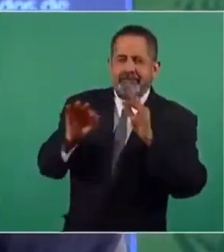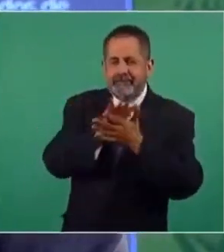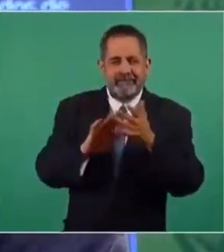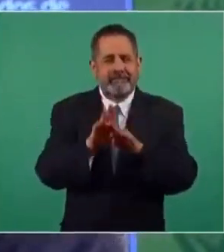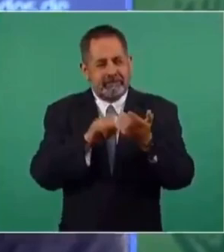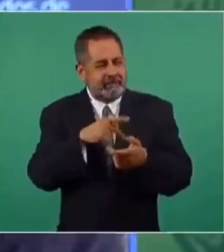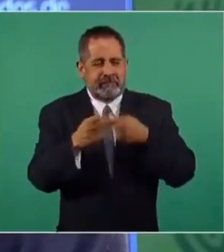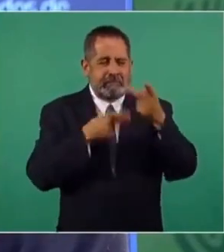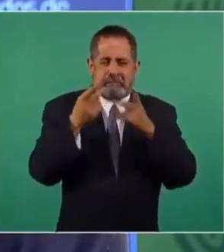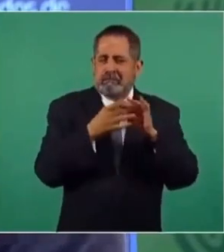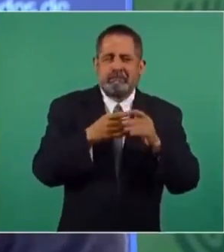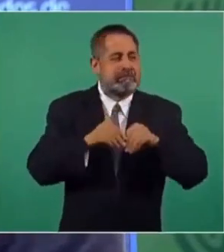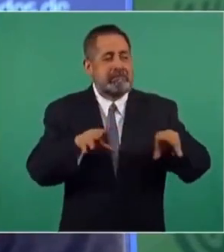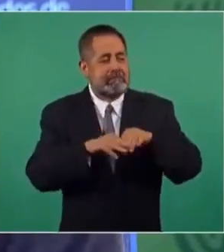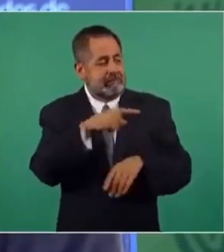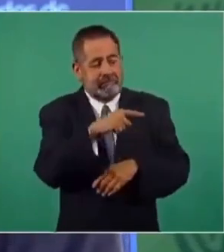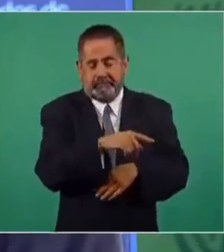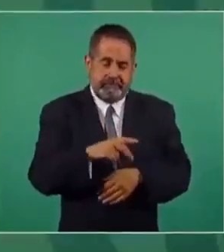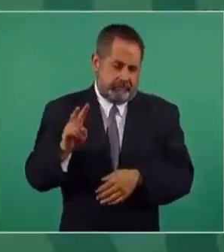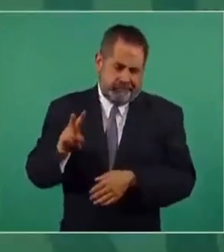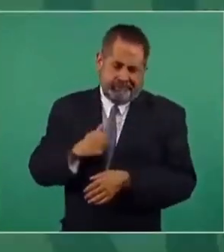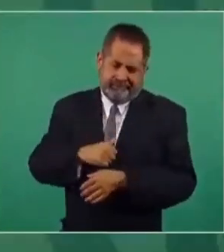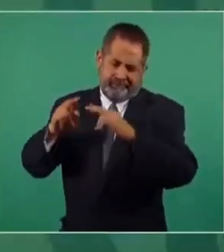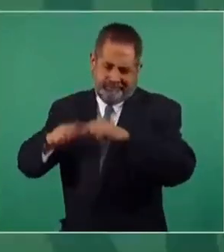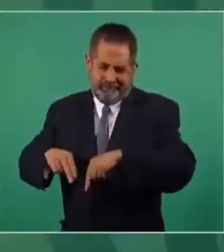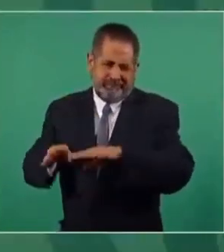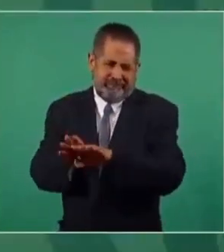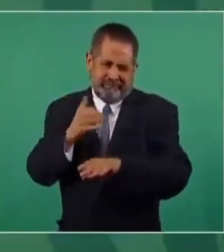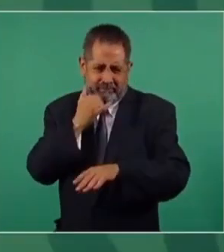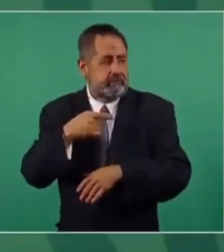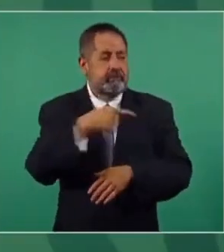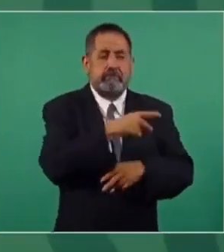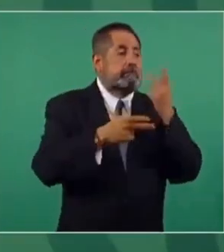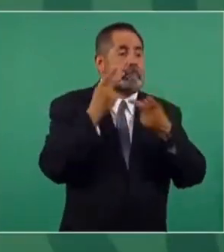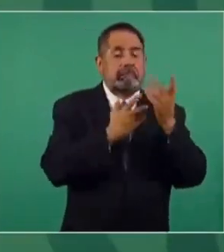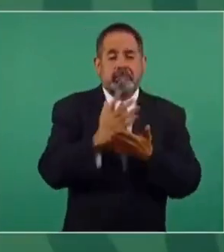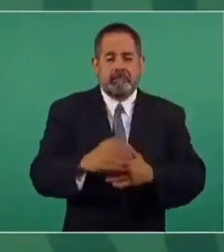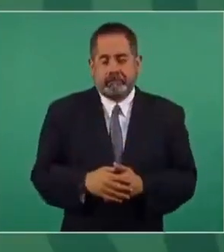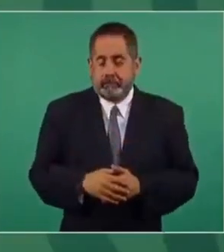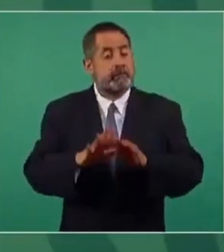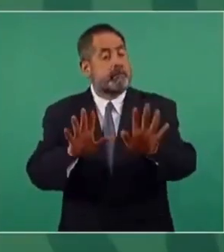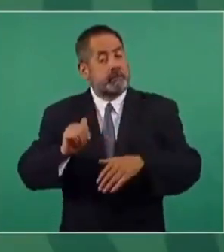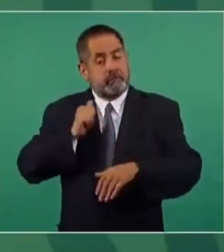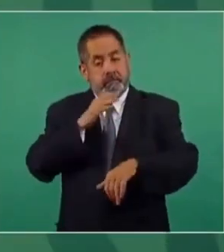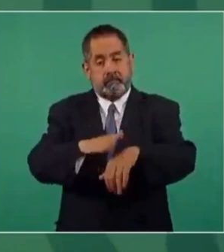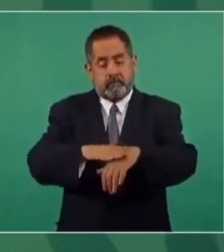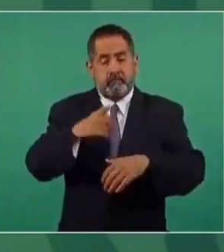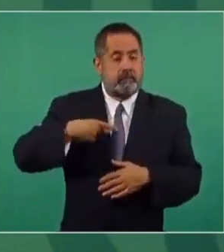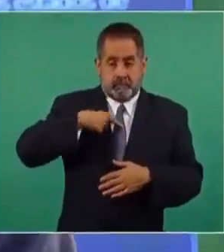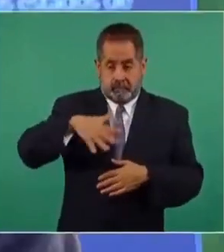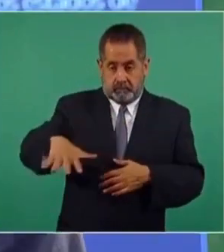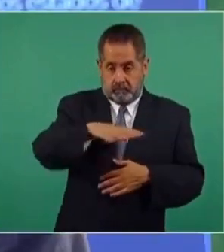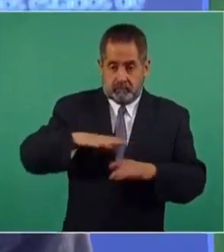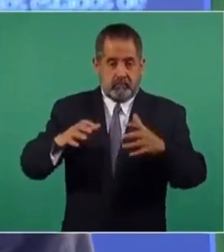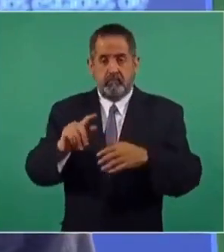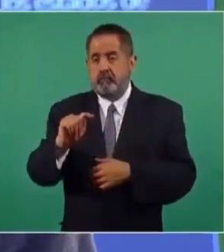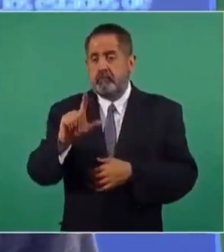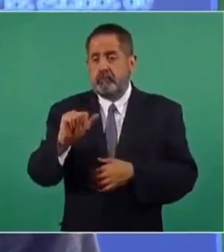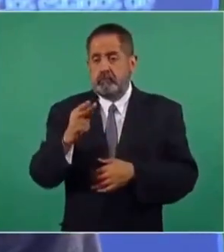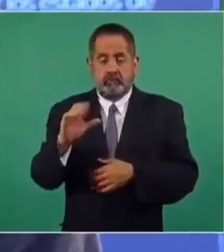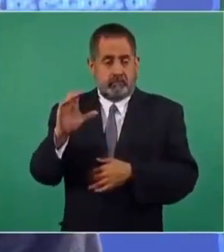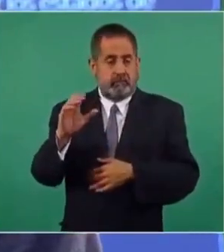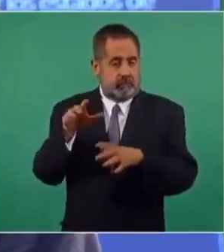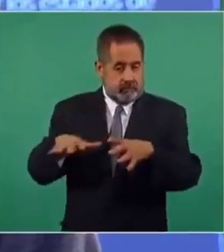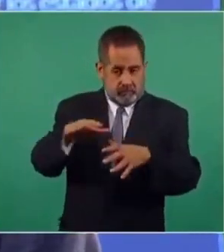llevó a cabo a través de los medios de este lamentable accidente, de esta desgracia. Aprovecho para decirle a los pobladores de Tláhuac